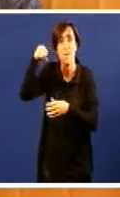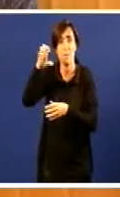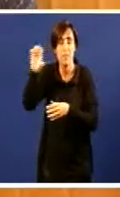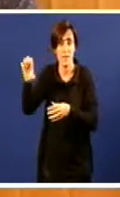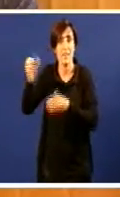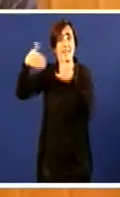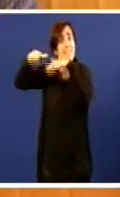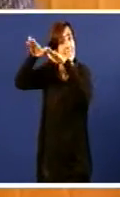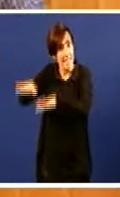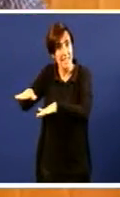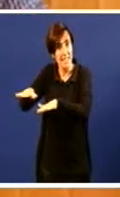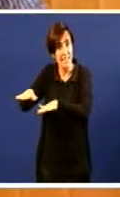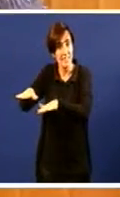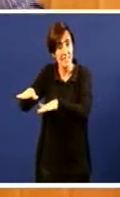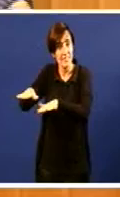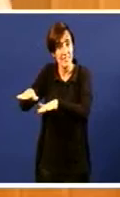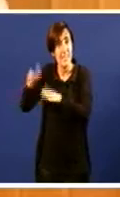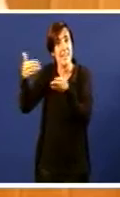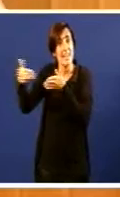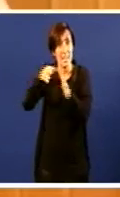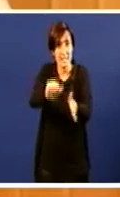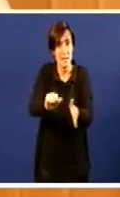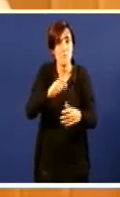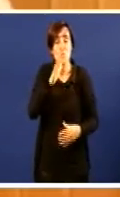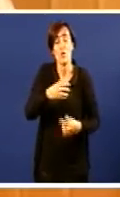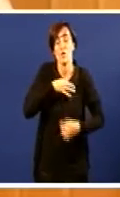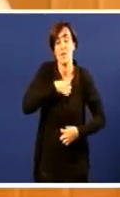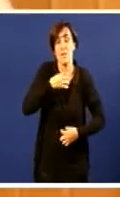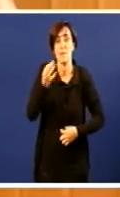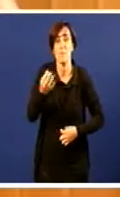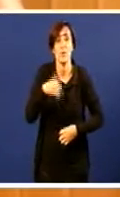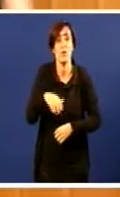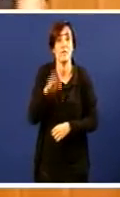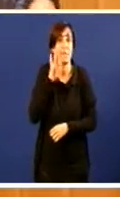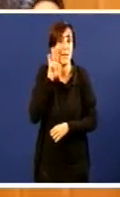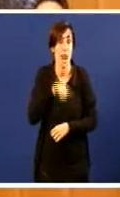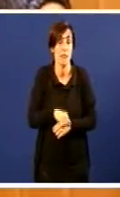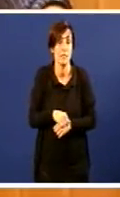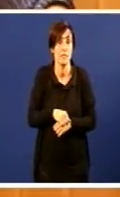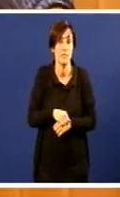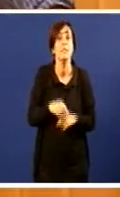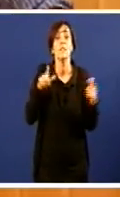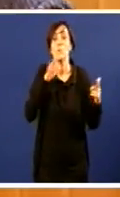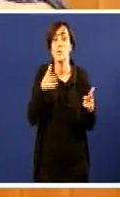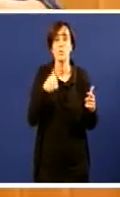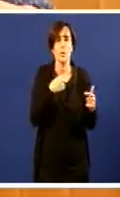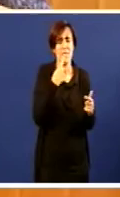polo criminal. Señor Moreira, e vostede, cando di que, claro, que non se pode trasladar ENCE porque